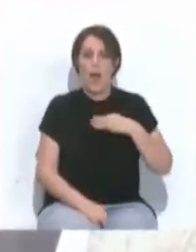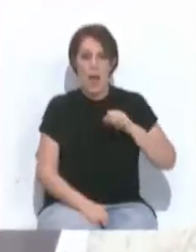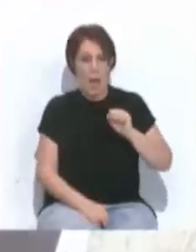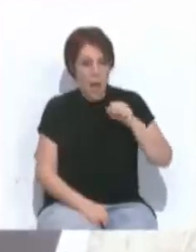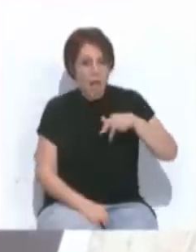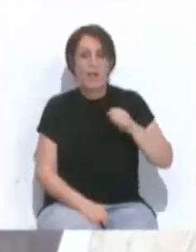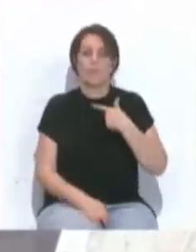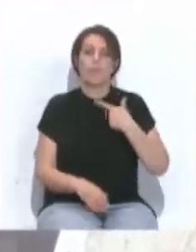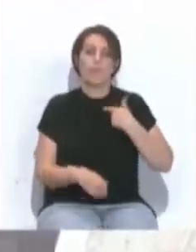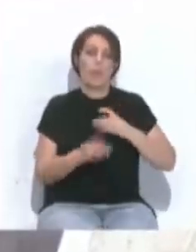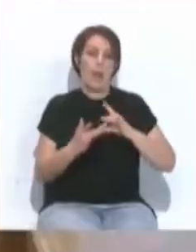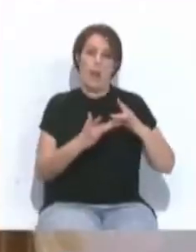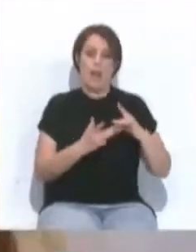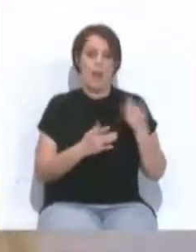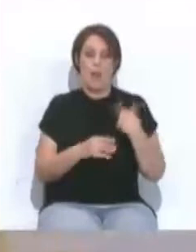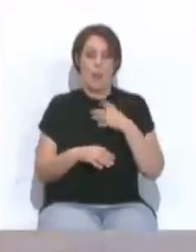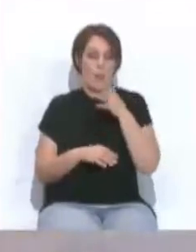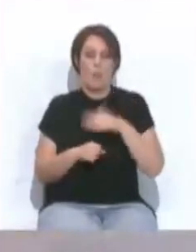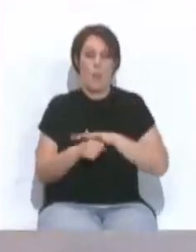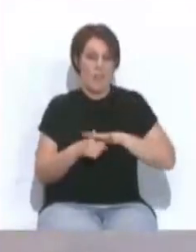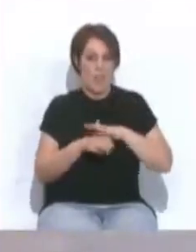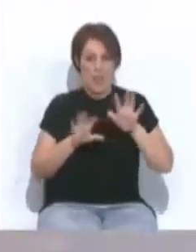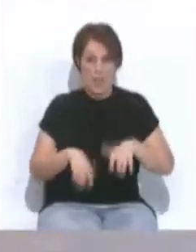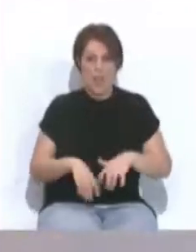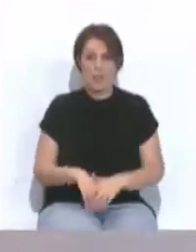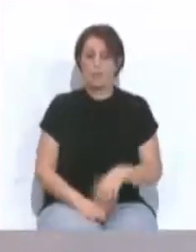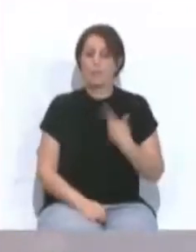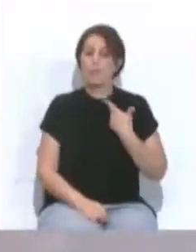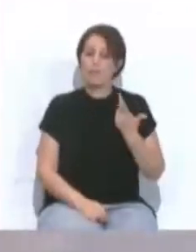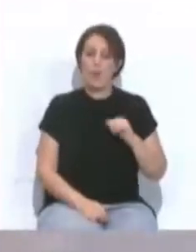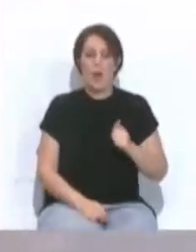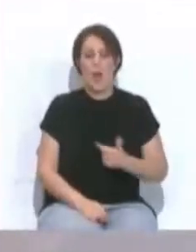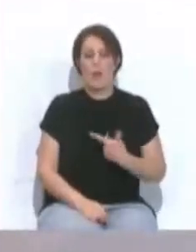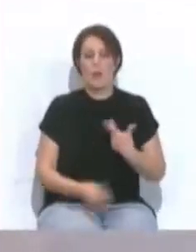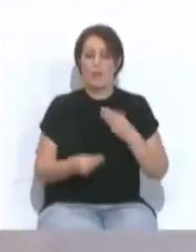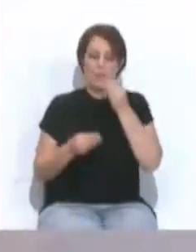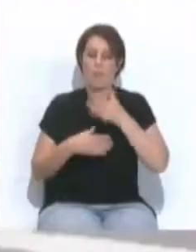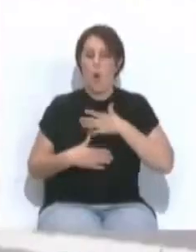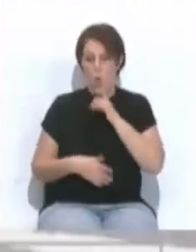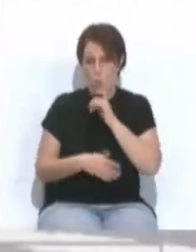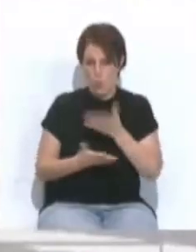encabecerá la lista electoral de los populares por la provincia de Cádiz. Así valoraba su designación.